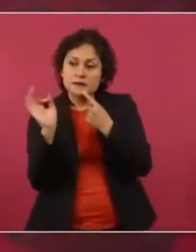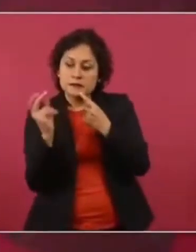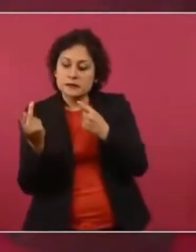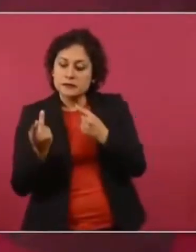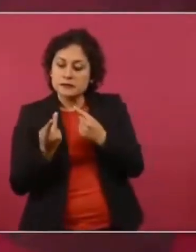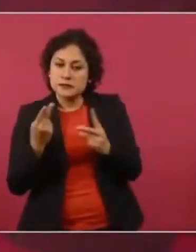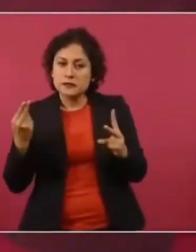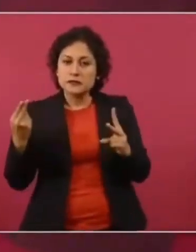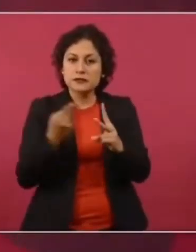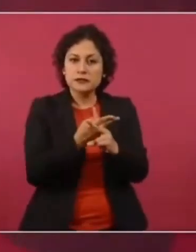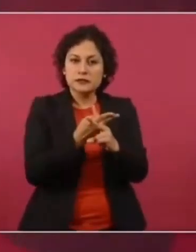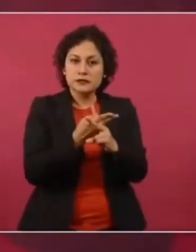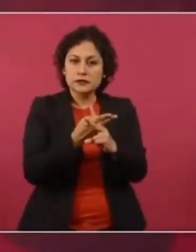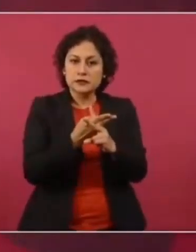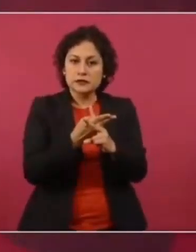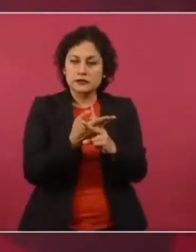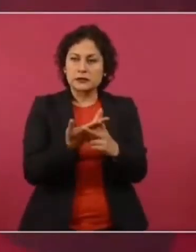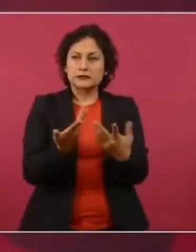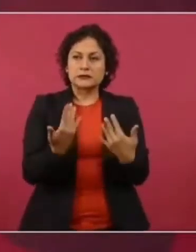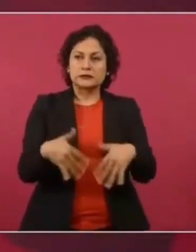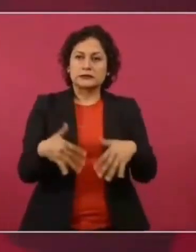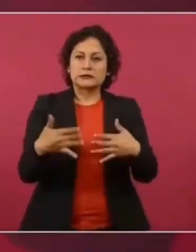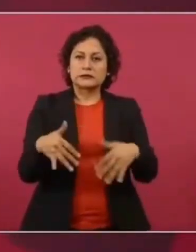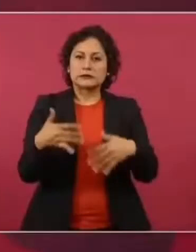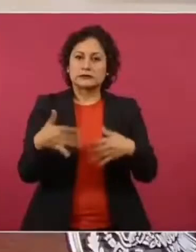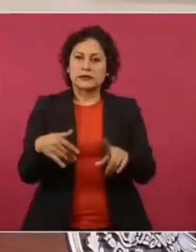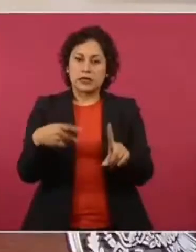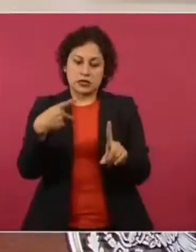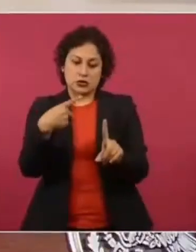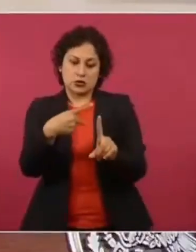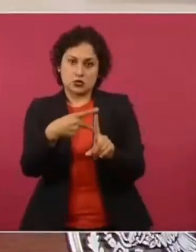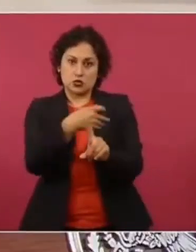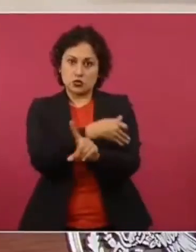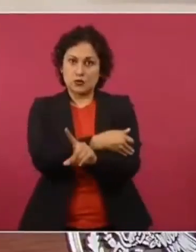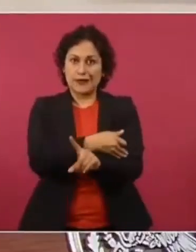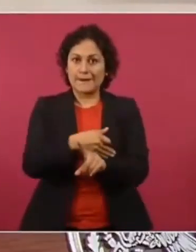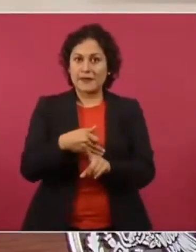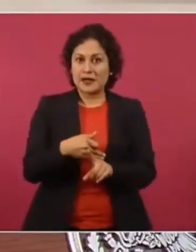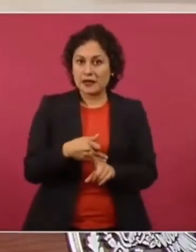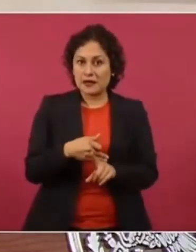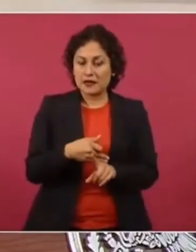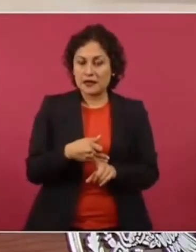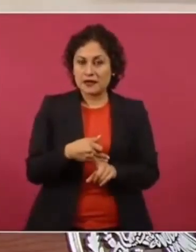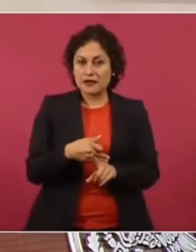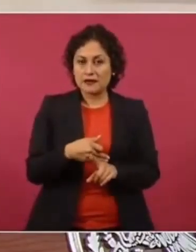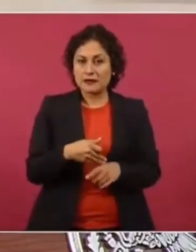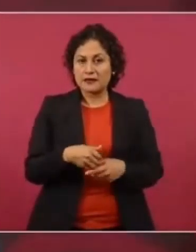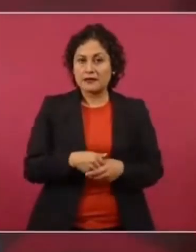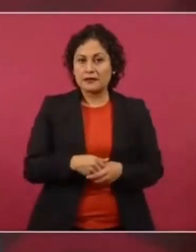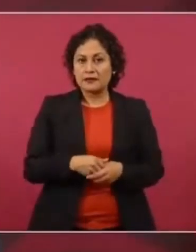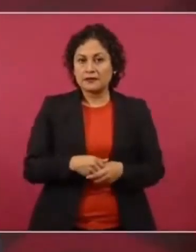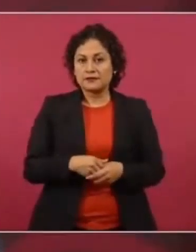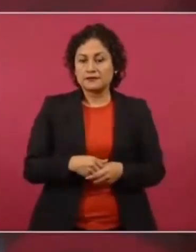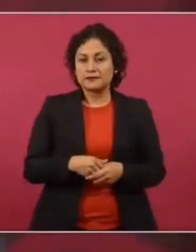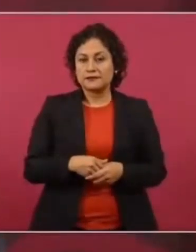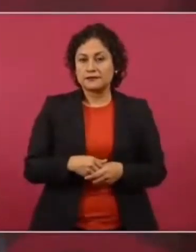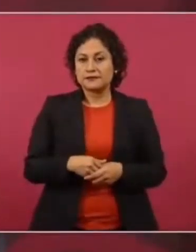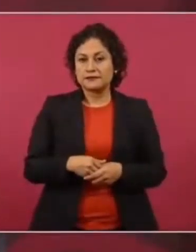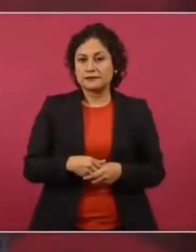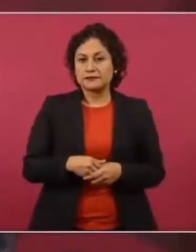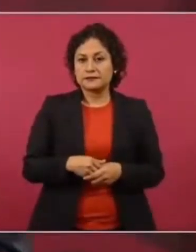del exfuncionario, pues iban a